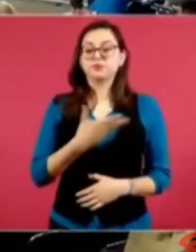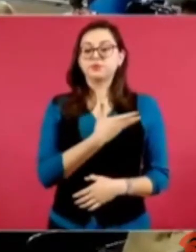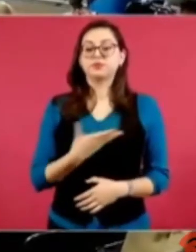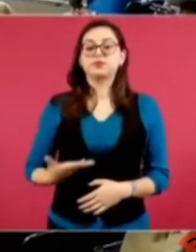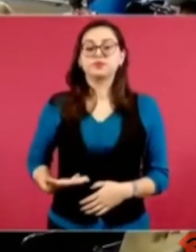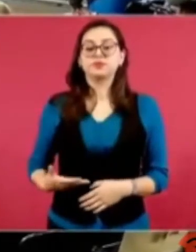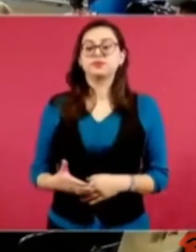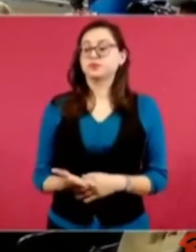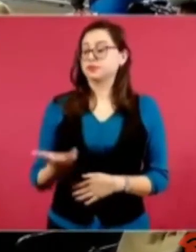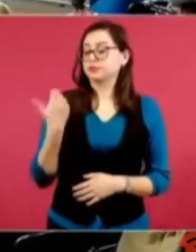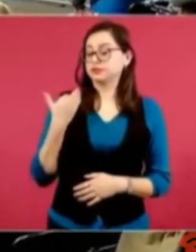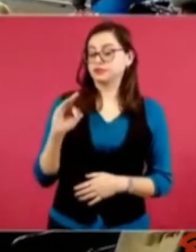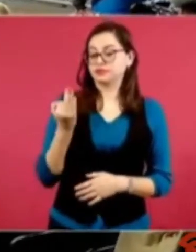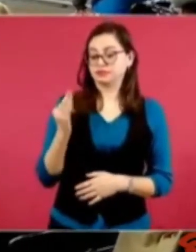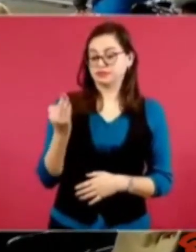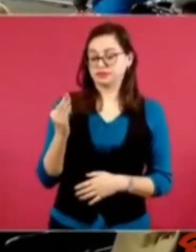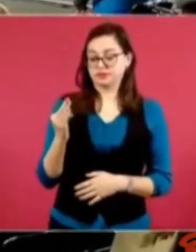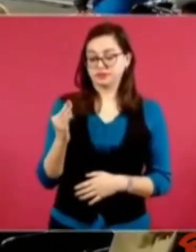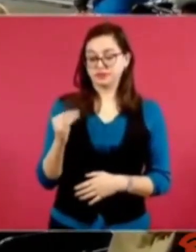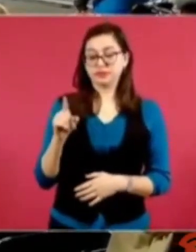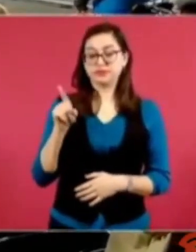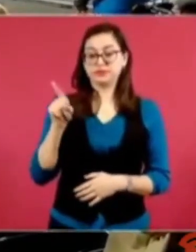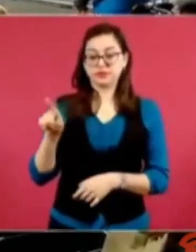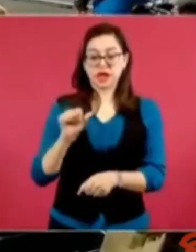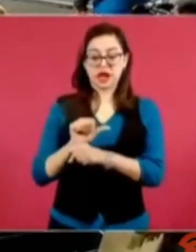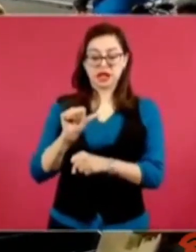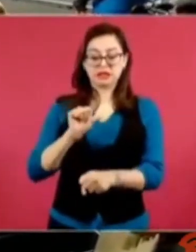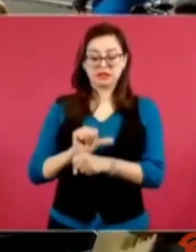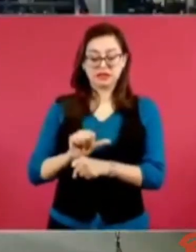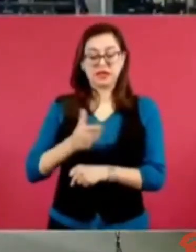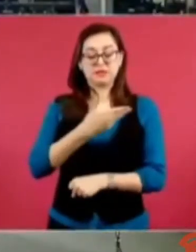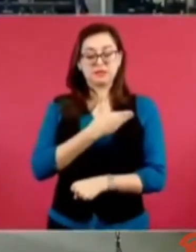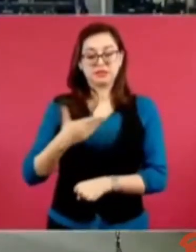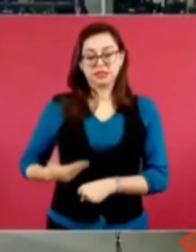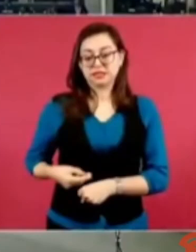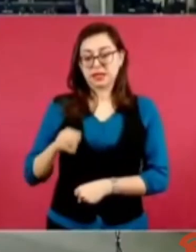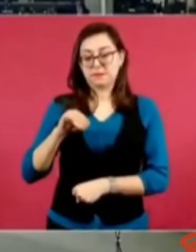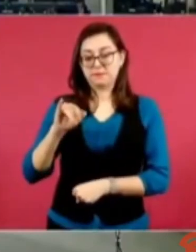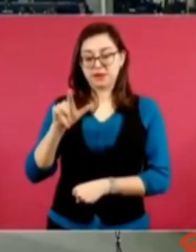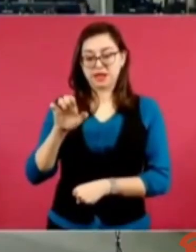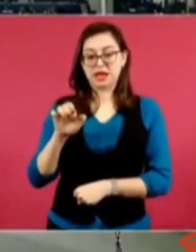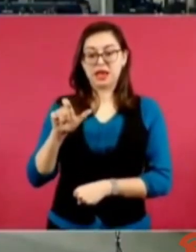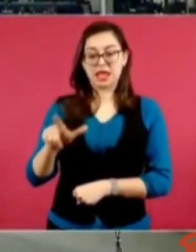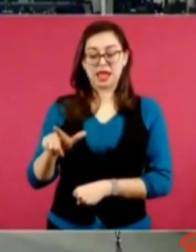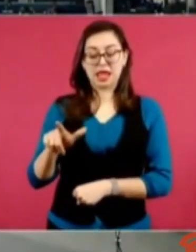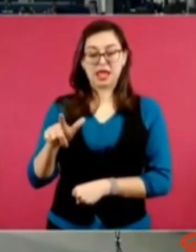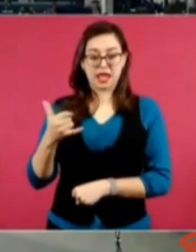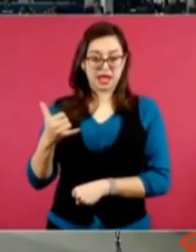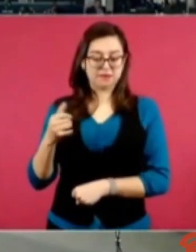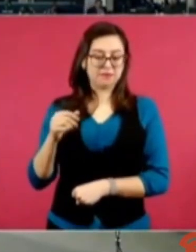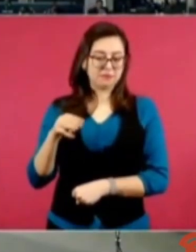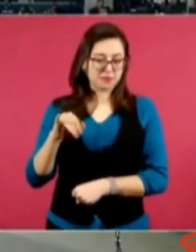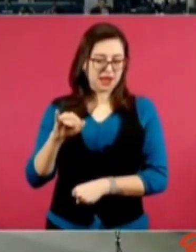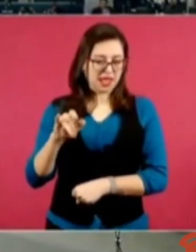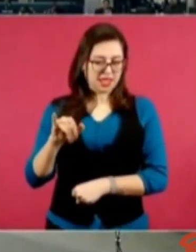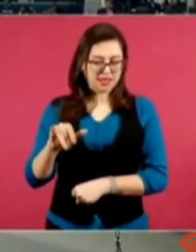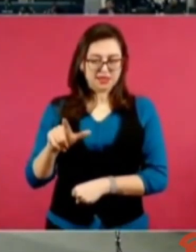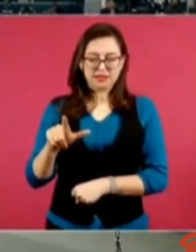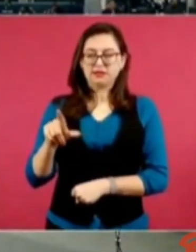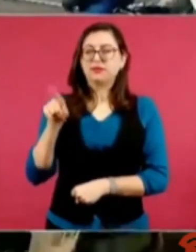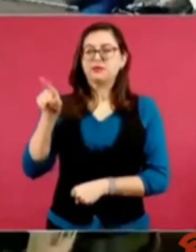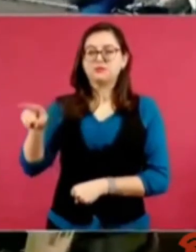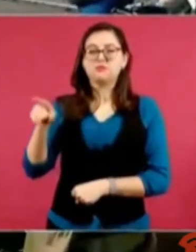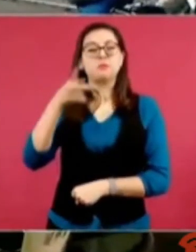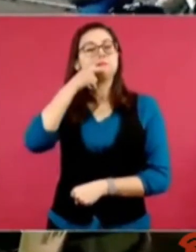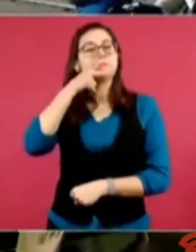A principios de febrero, el presidente de Argentina, Javier Milley, se reunió con el Papa Francisco en una sesión privada. Según